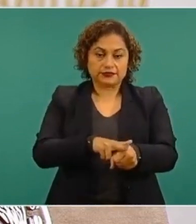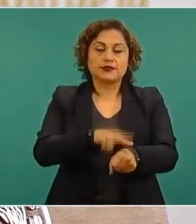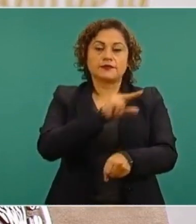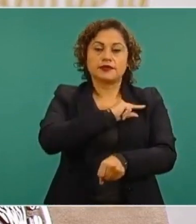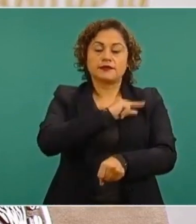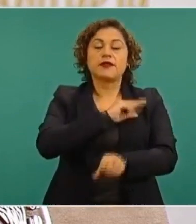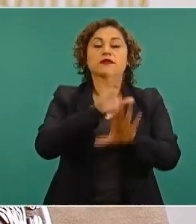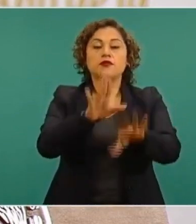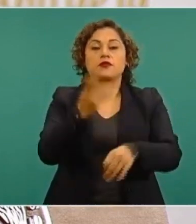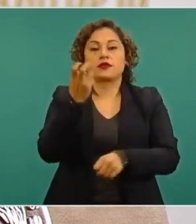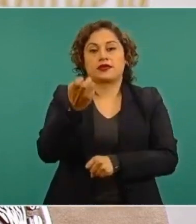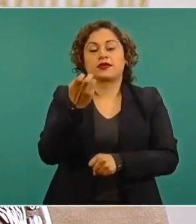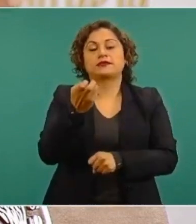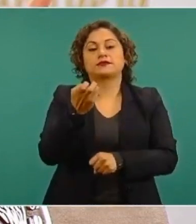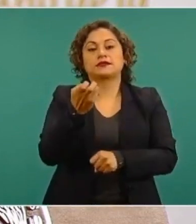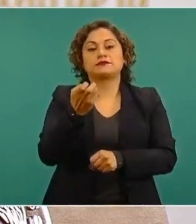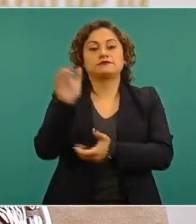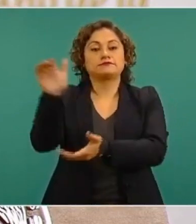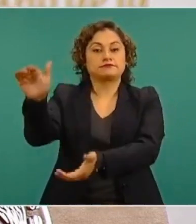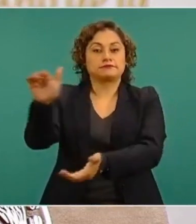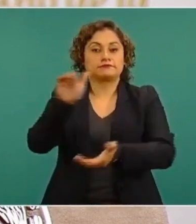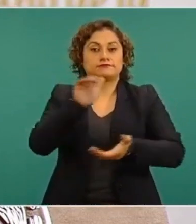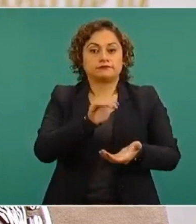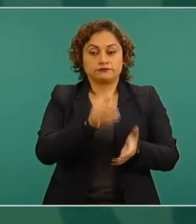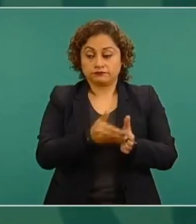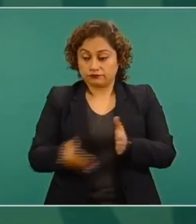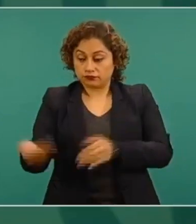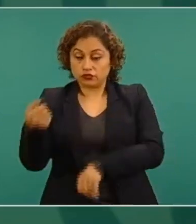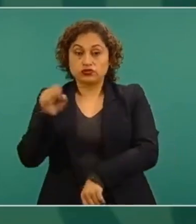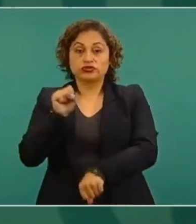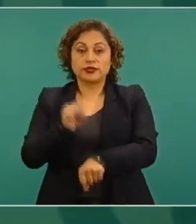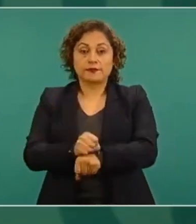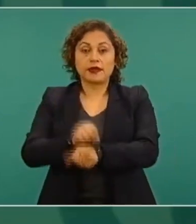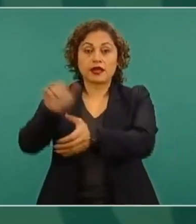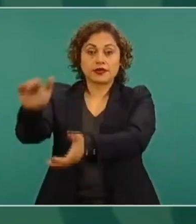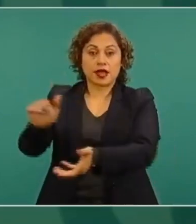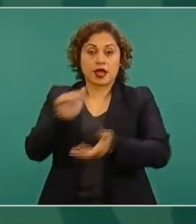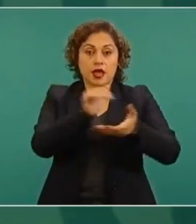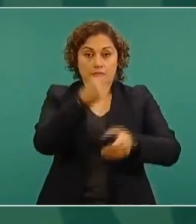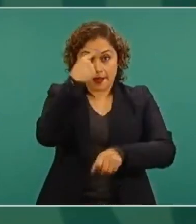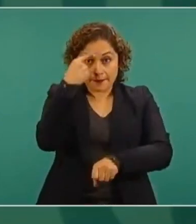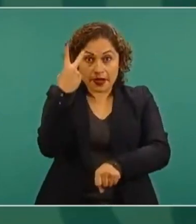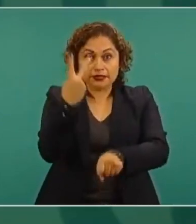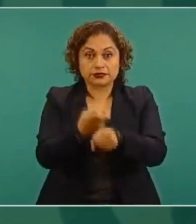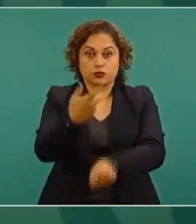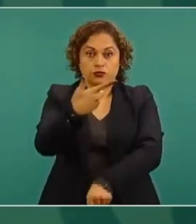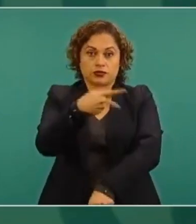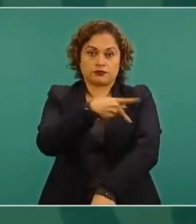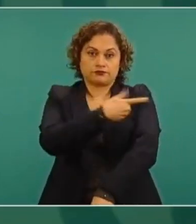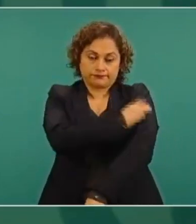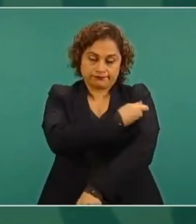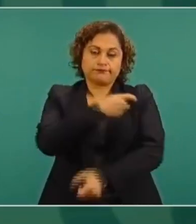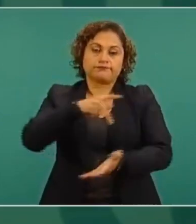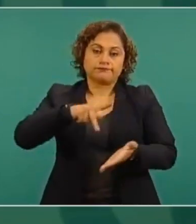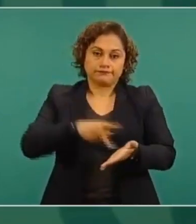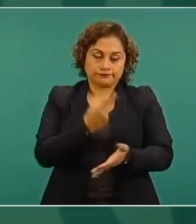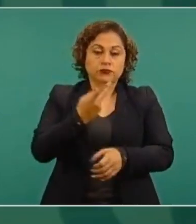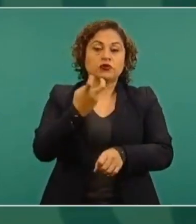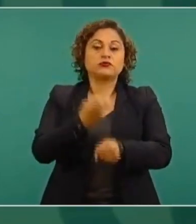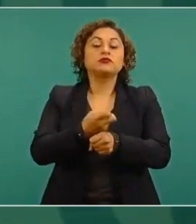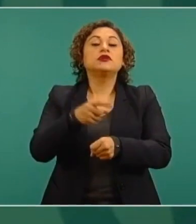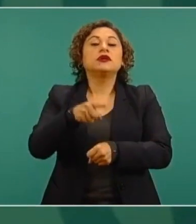semana estaremos enviando una dotación adicional para completar las segundas dosis y también ya para primeras dosis